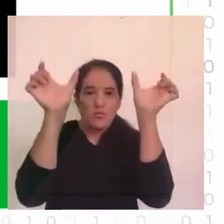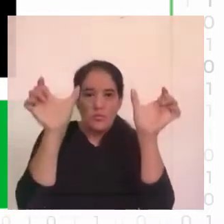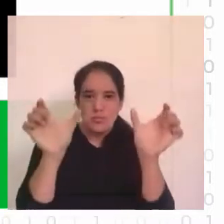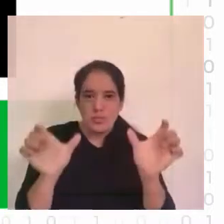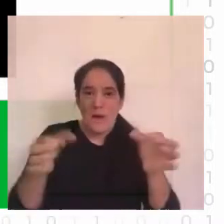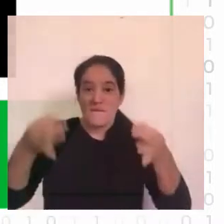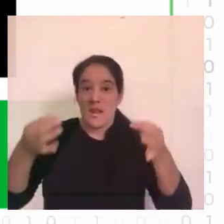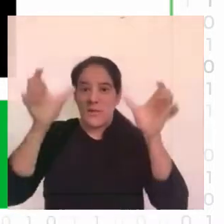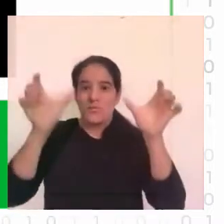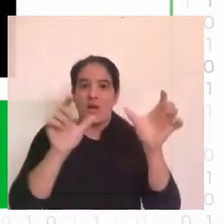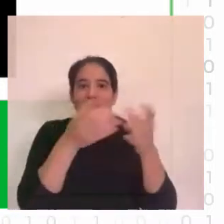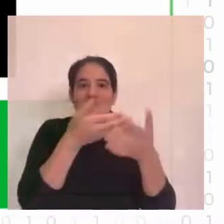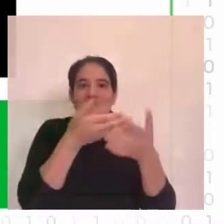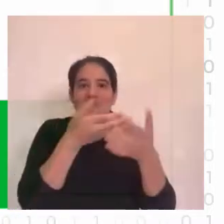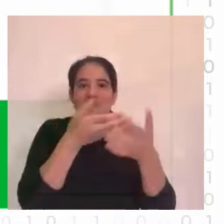estadísticamente significativas.